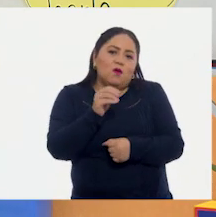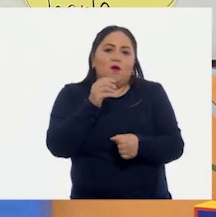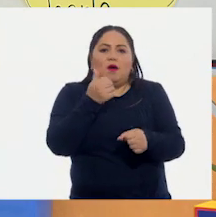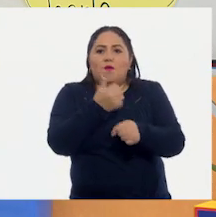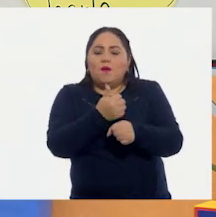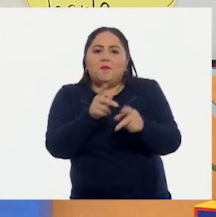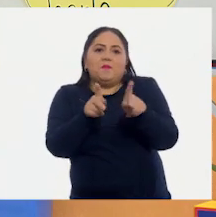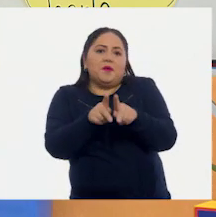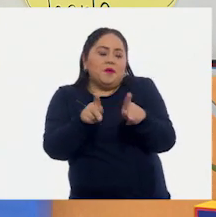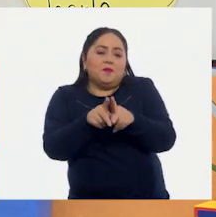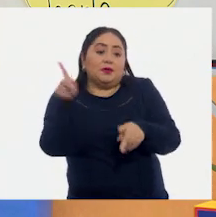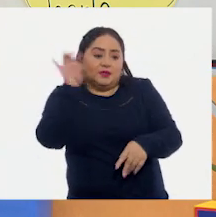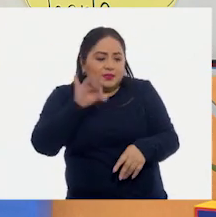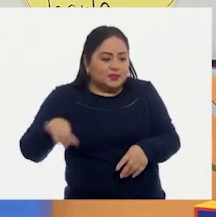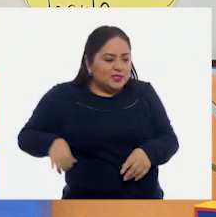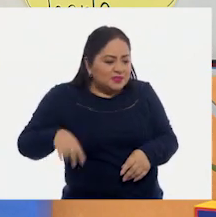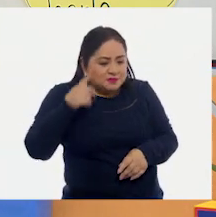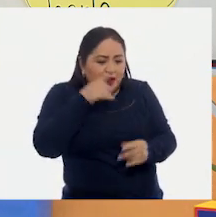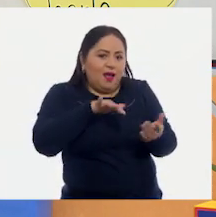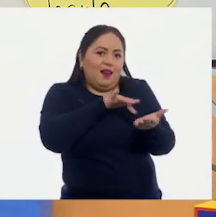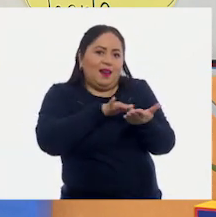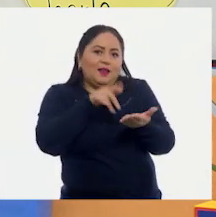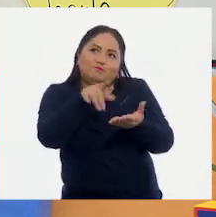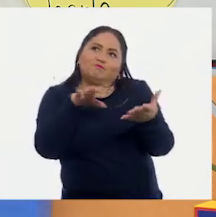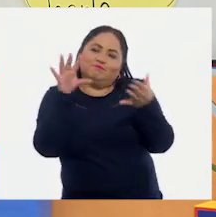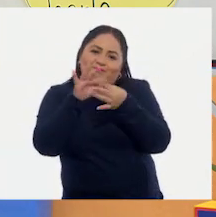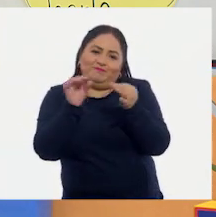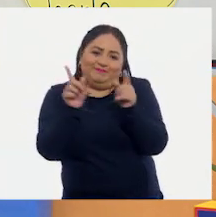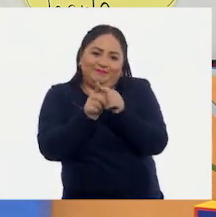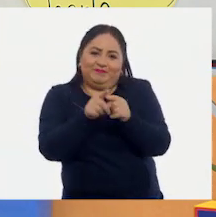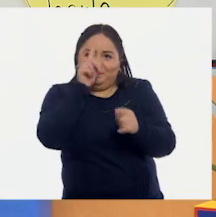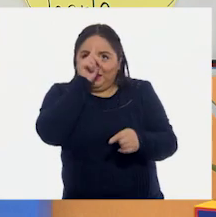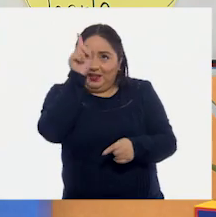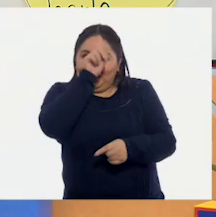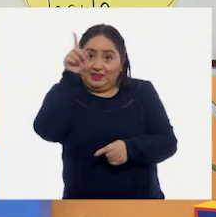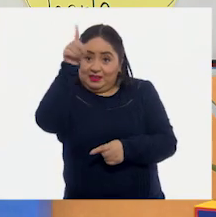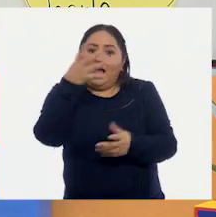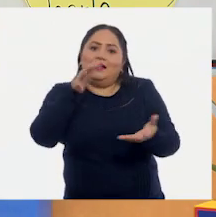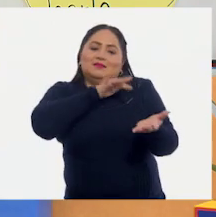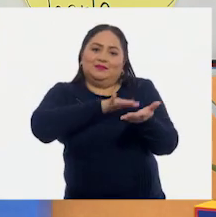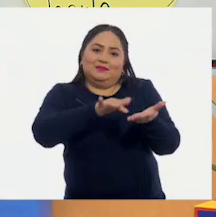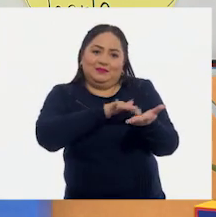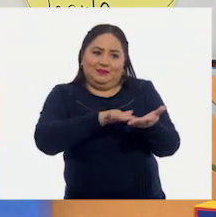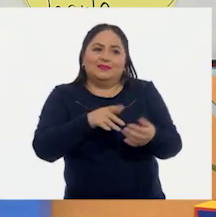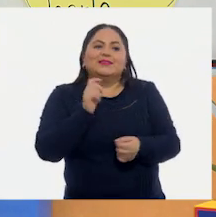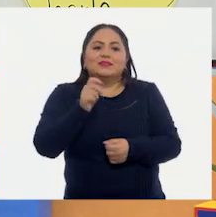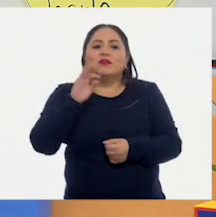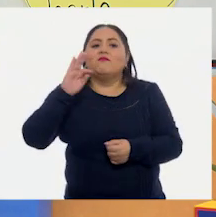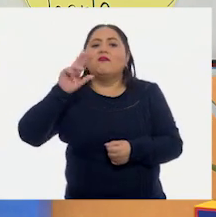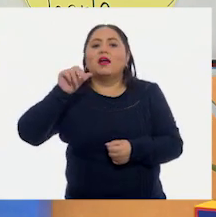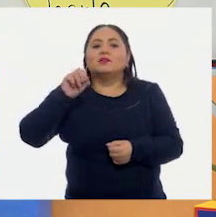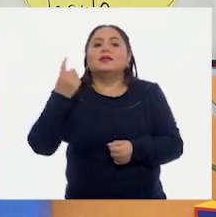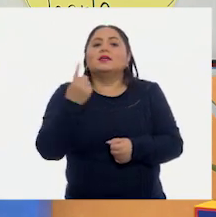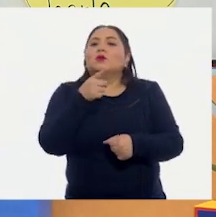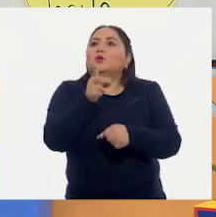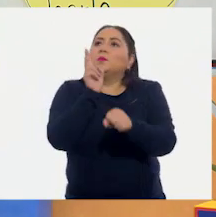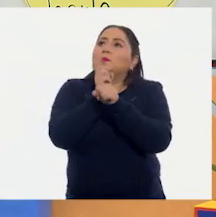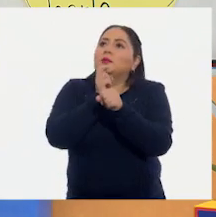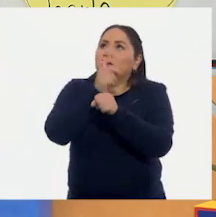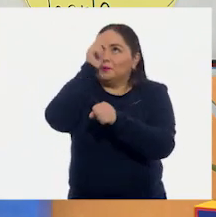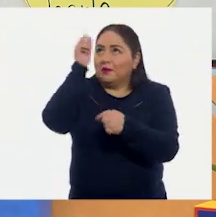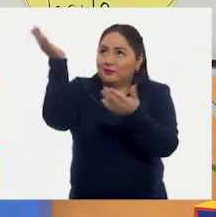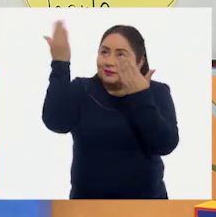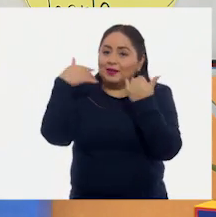amigo... Se interese para leer el libro que estoy recomendando. Y es la frase que invita a